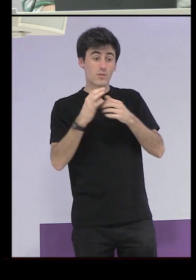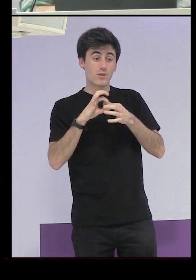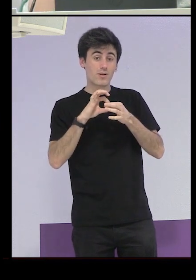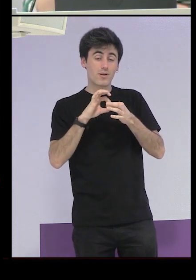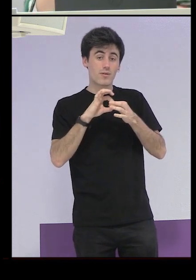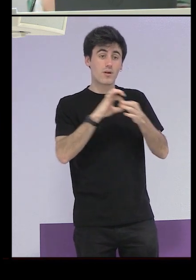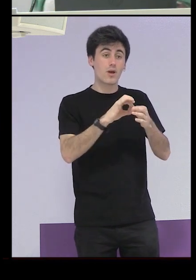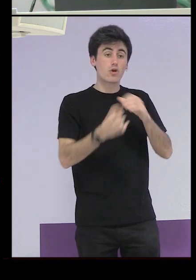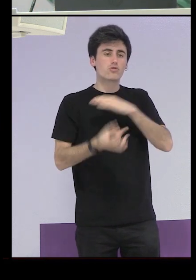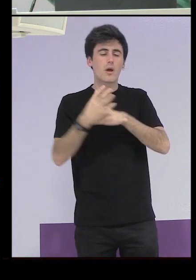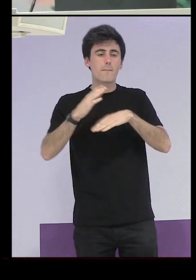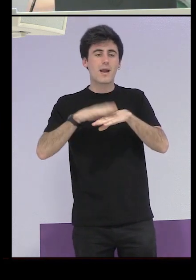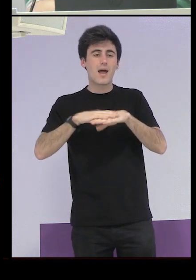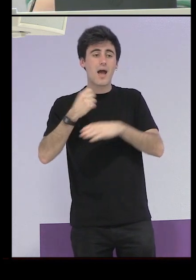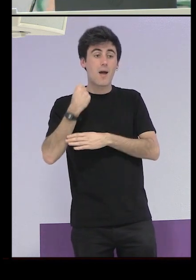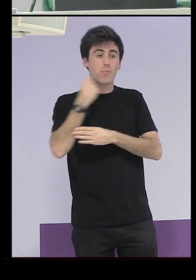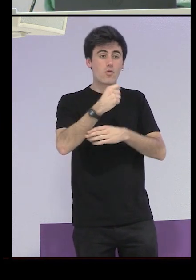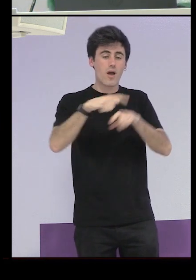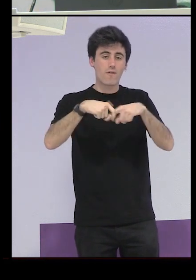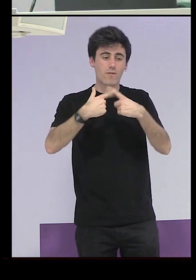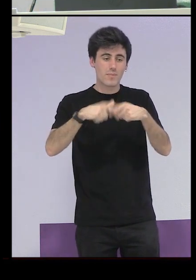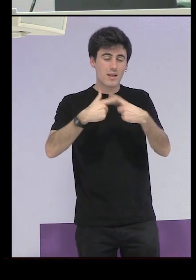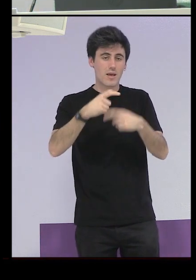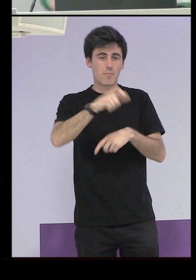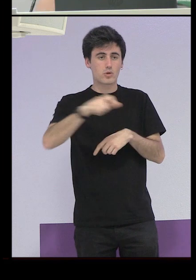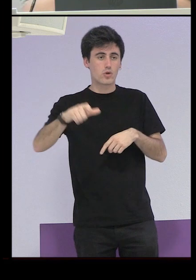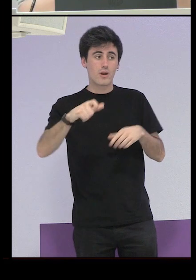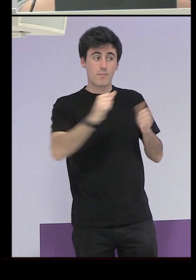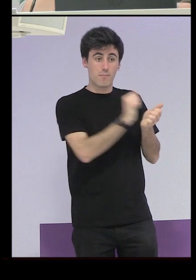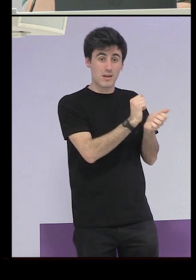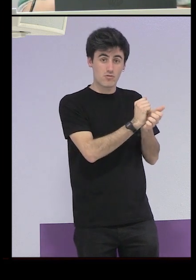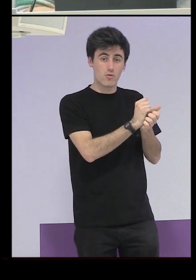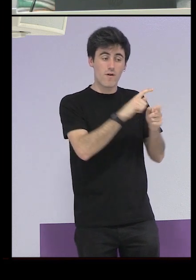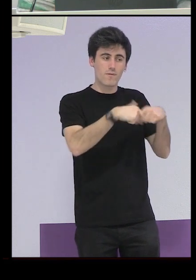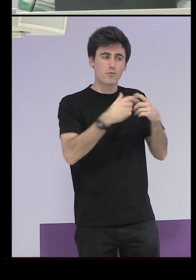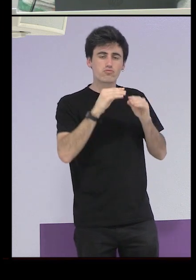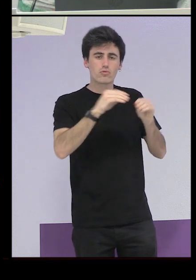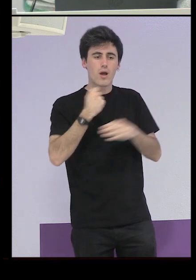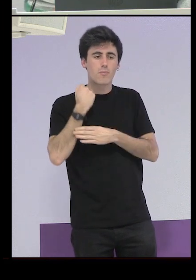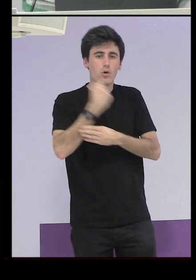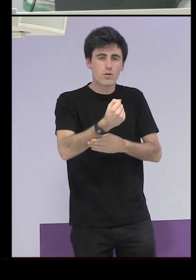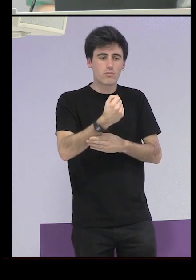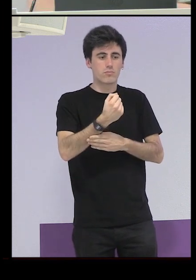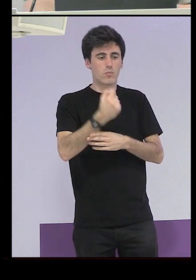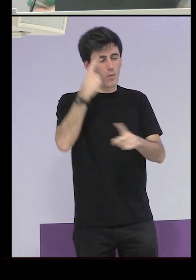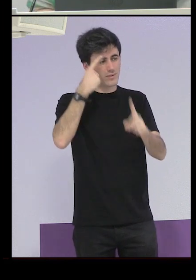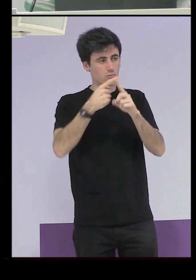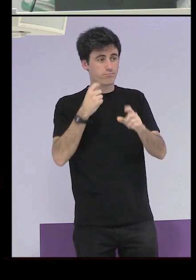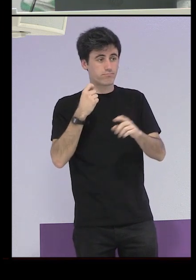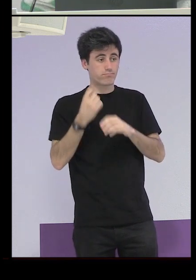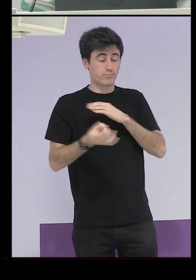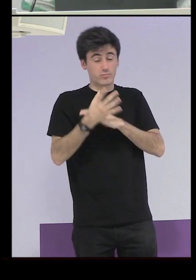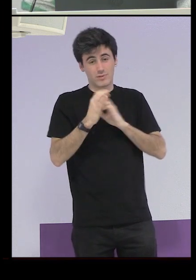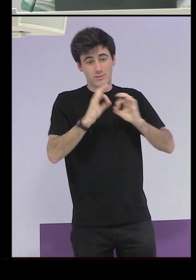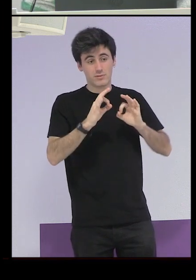prisiones surgen para dar apoyo a las familias de los presos las presas a las mujeres y a los hombres que